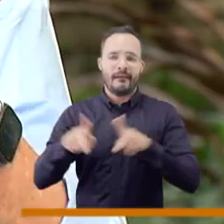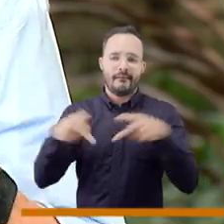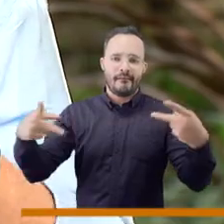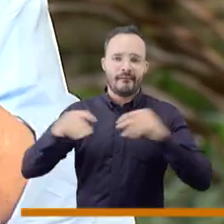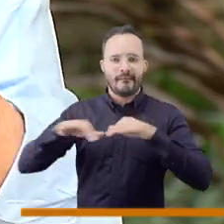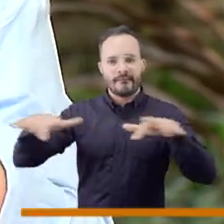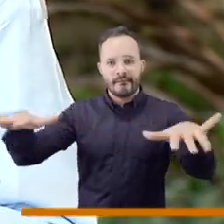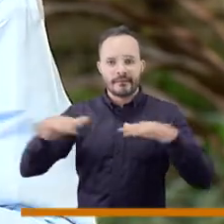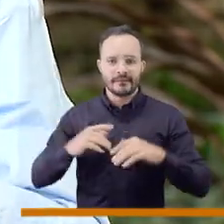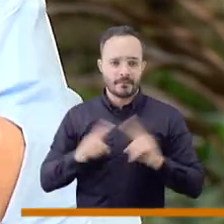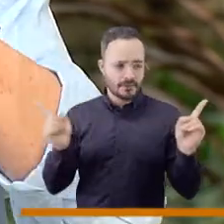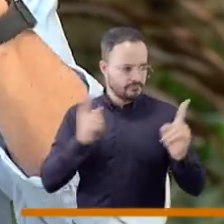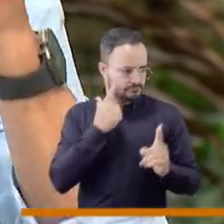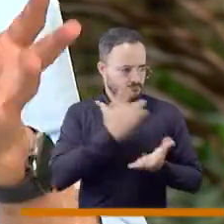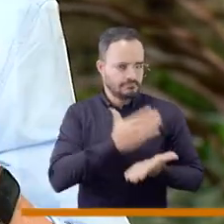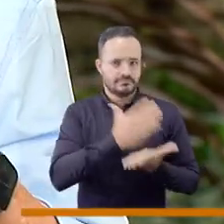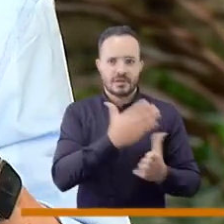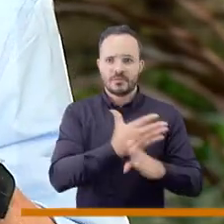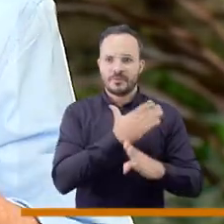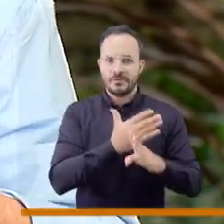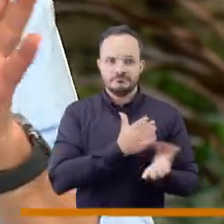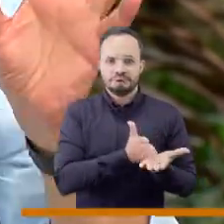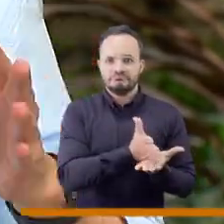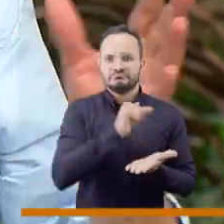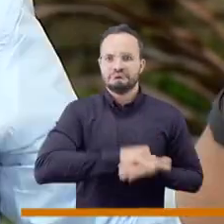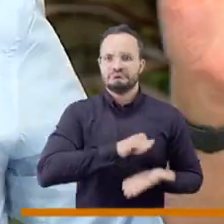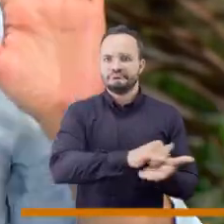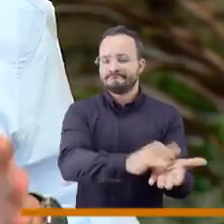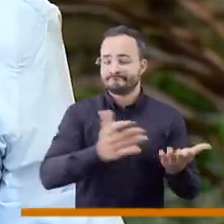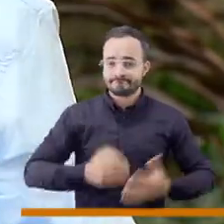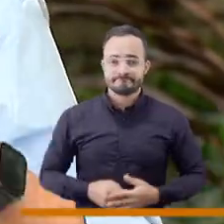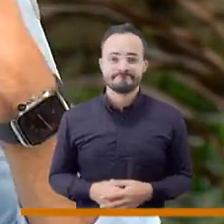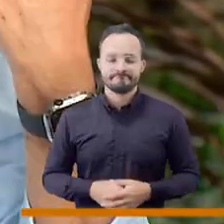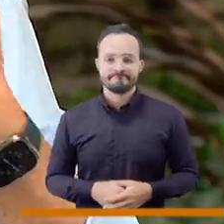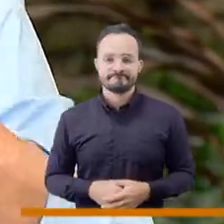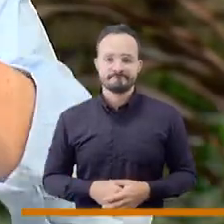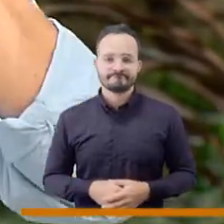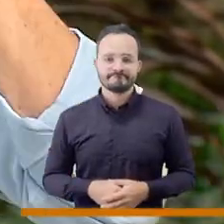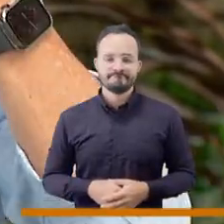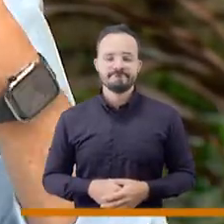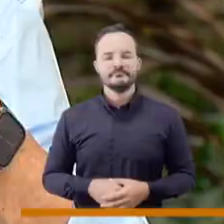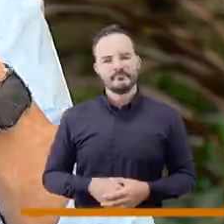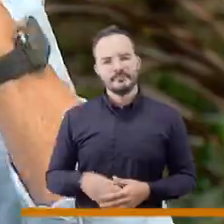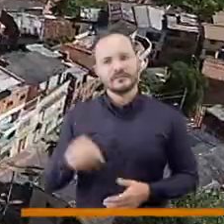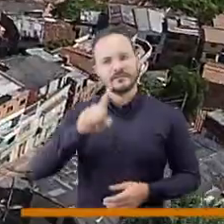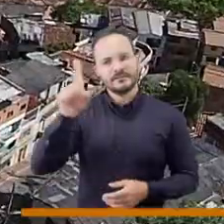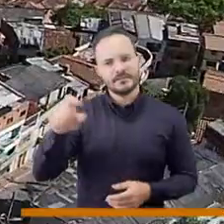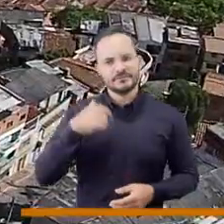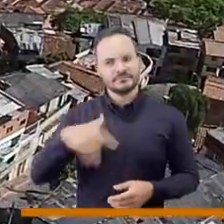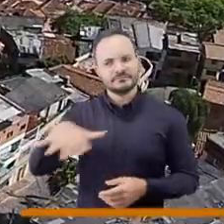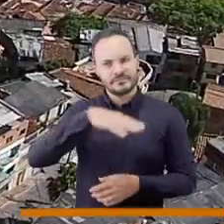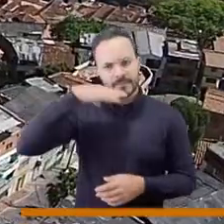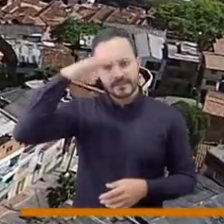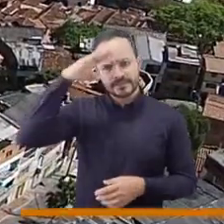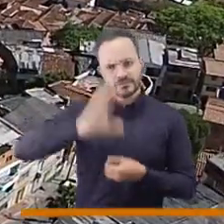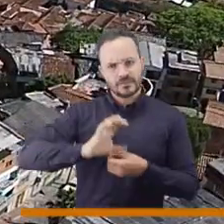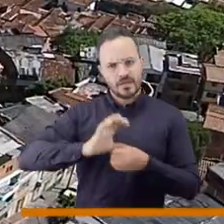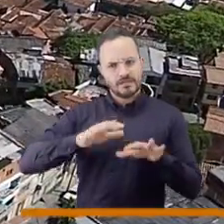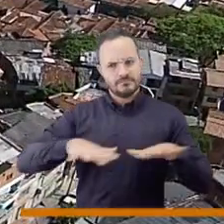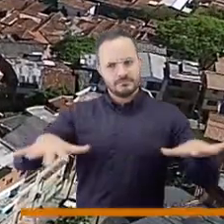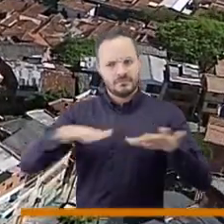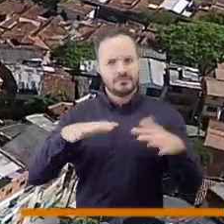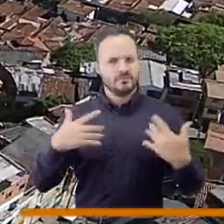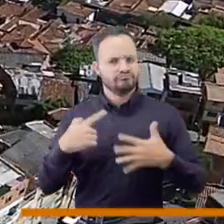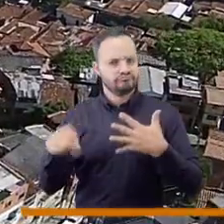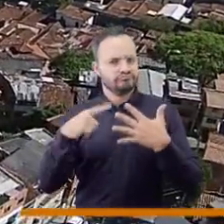la postal, para la foto, para el titular de prensa, pero no pasa nada, como dice Giovanni, los problemas siguen aumentando. Doctor